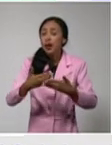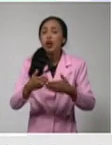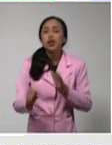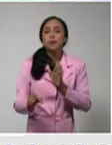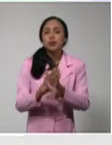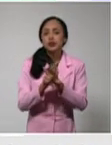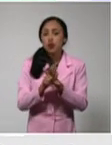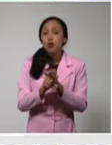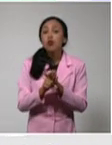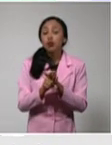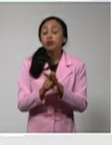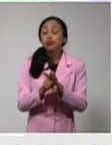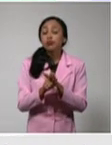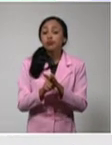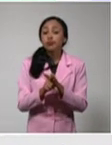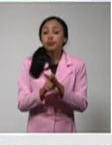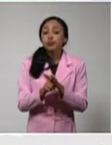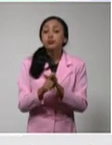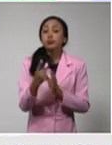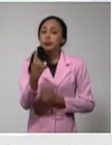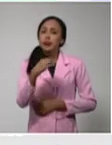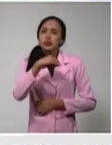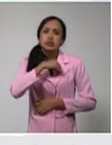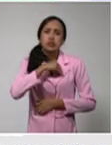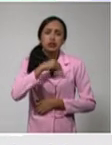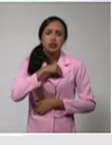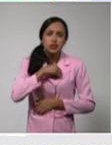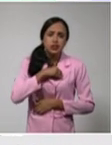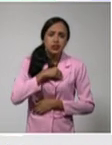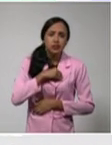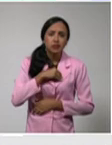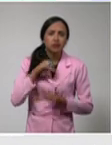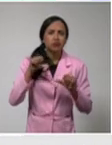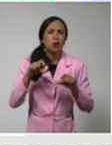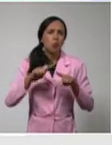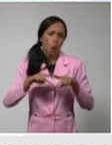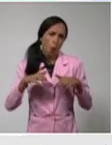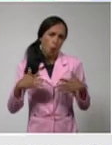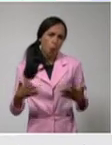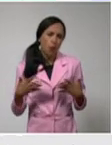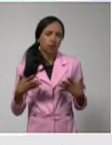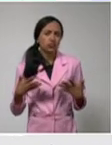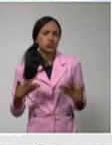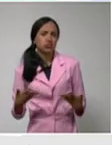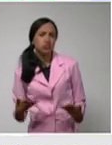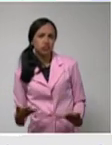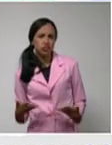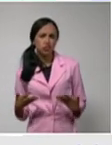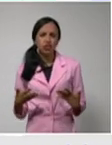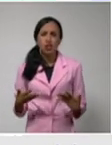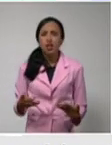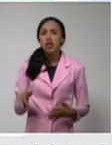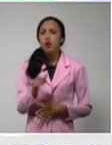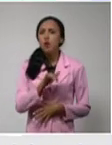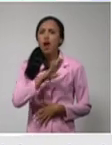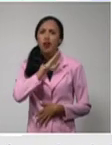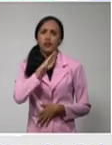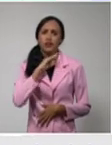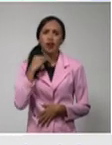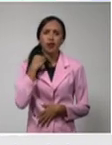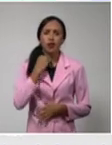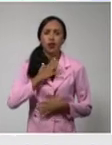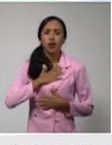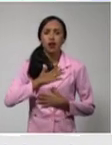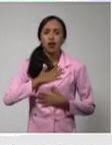con una sintomatología dada por decaimiento, febrícula y dificultad respiratoria.